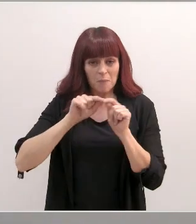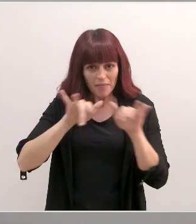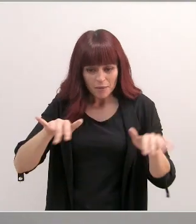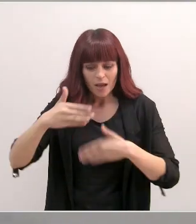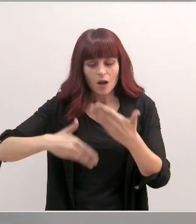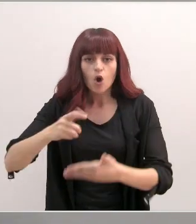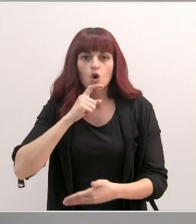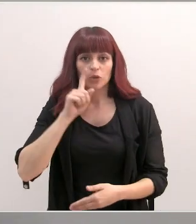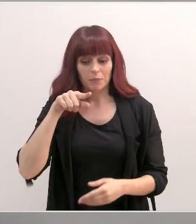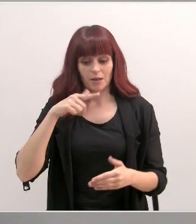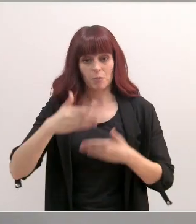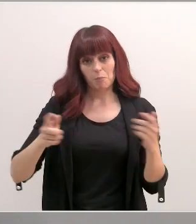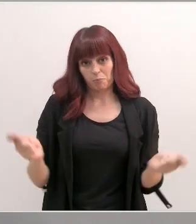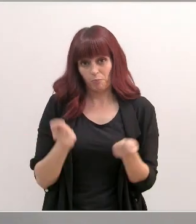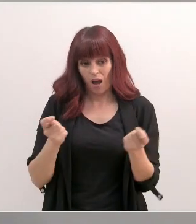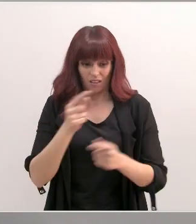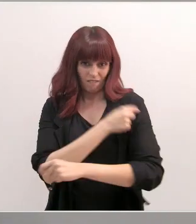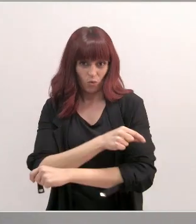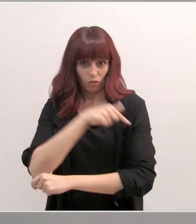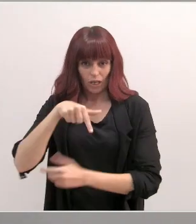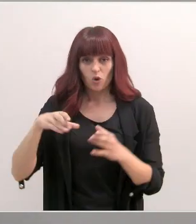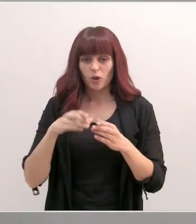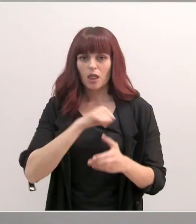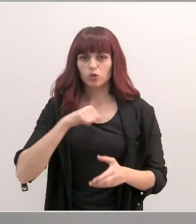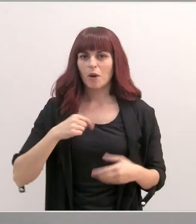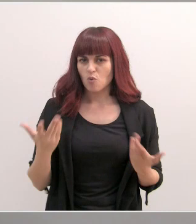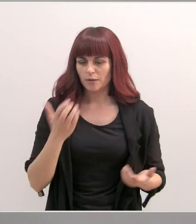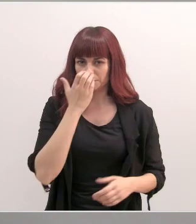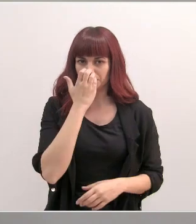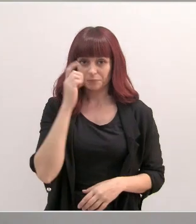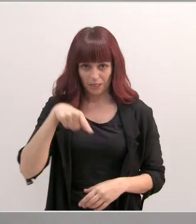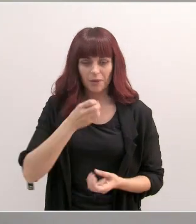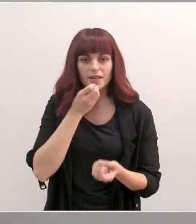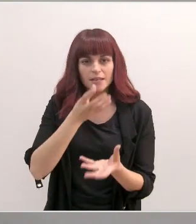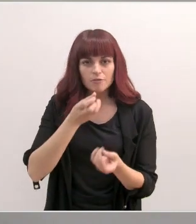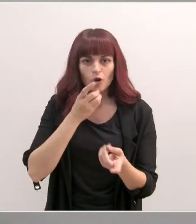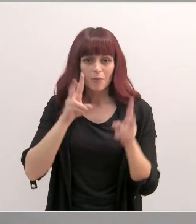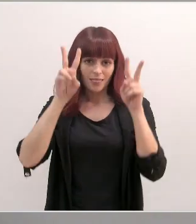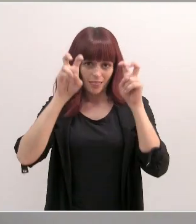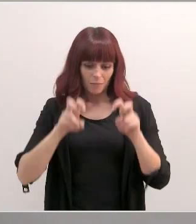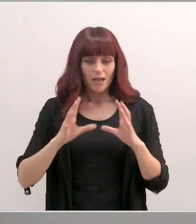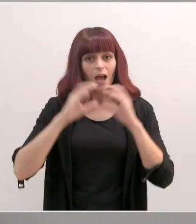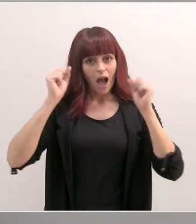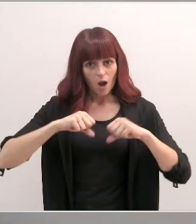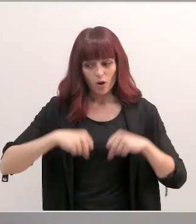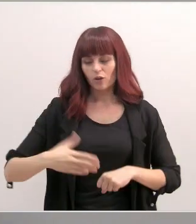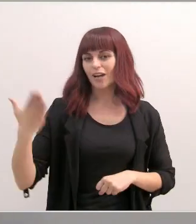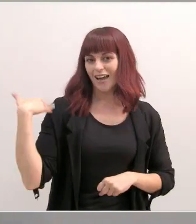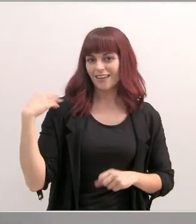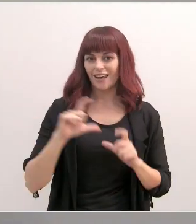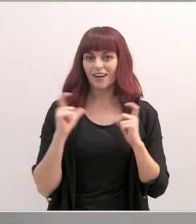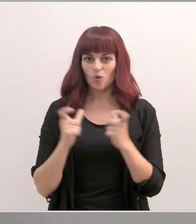y el proceso de vacunación en nuestra comunidad. También les va a informar sobre los principales acuerdos adoptados ayer